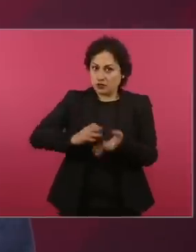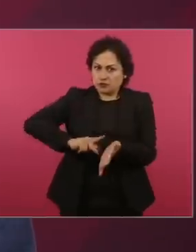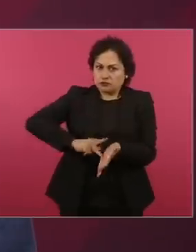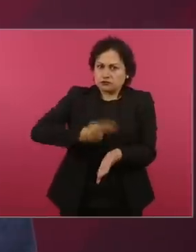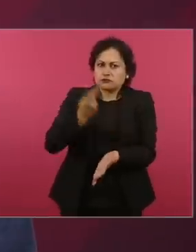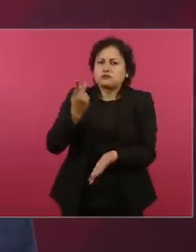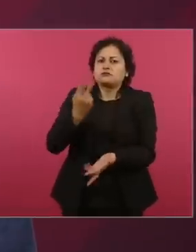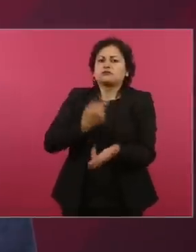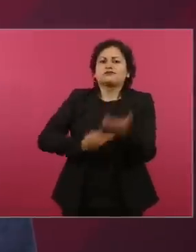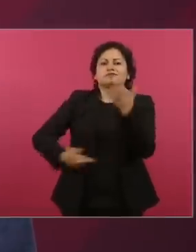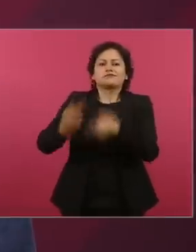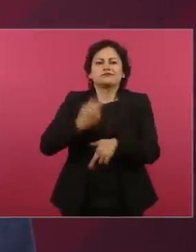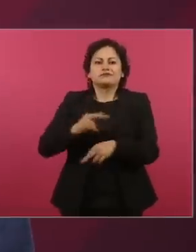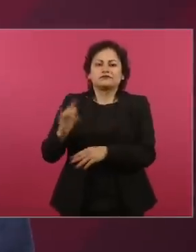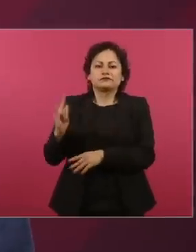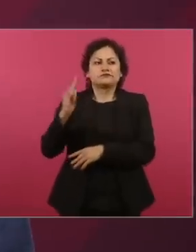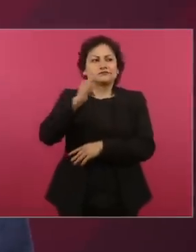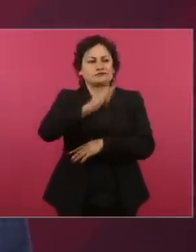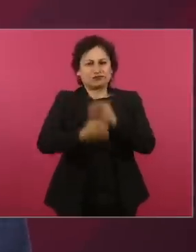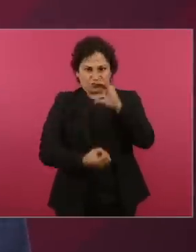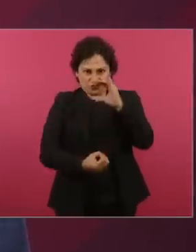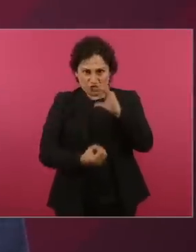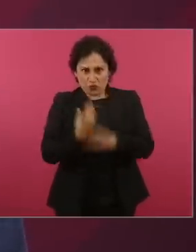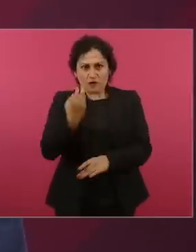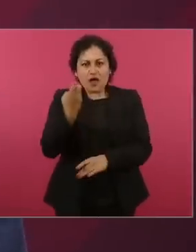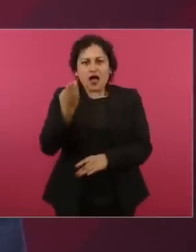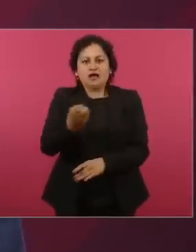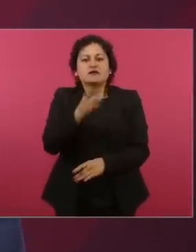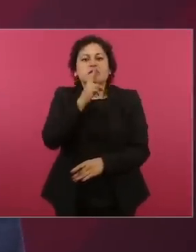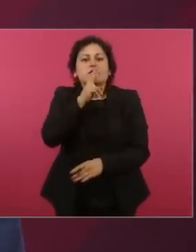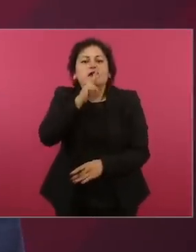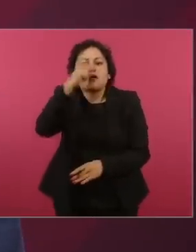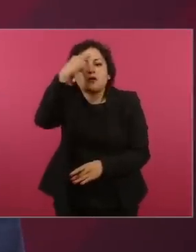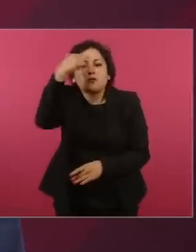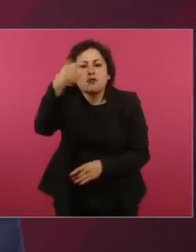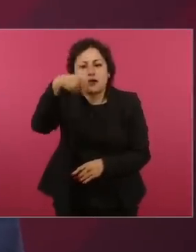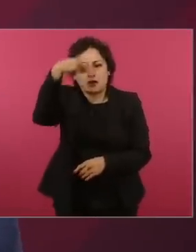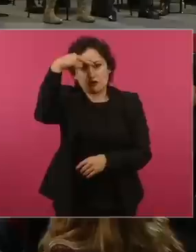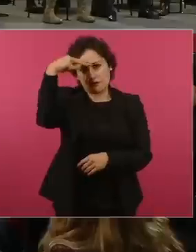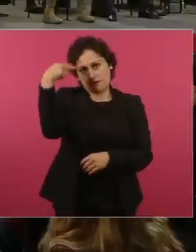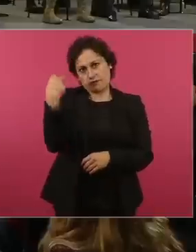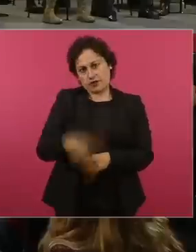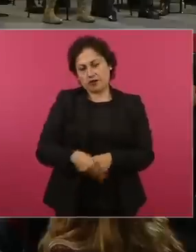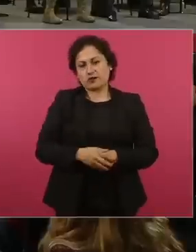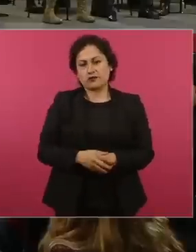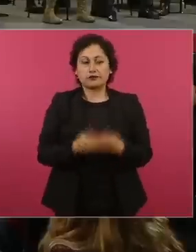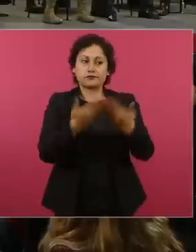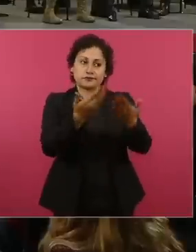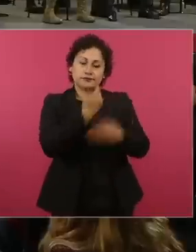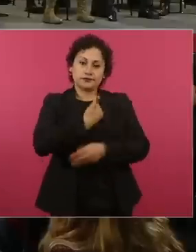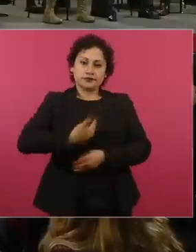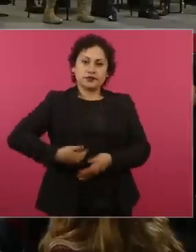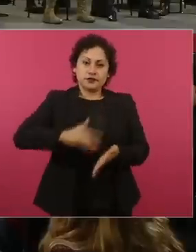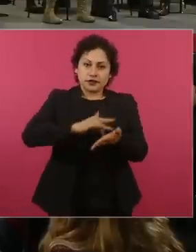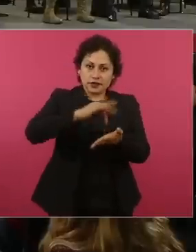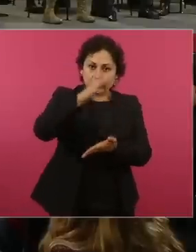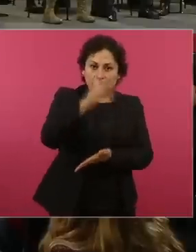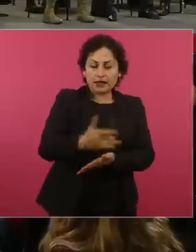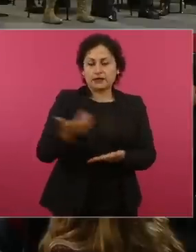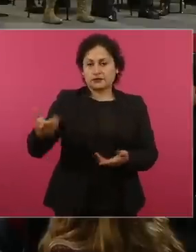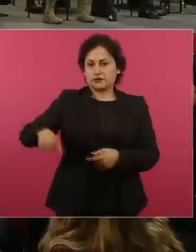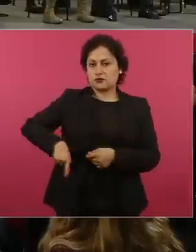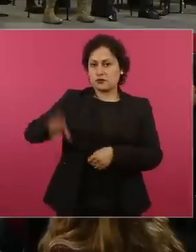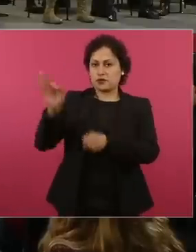sea lo mejor para México esta nueva línea aérea. Quiero darles las gracias al señor presidente, al gobierno federal,